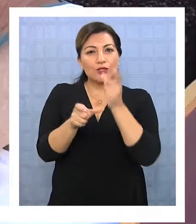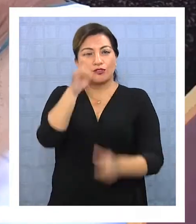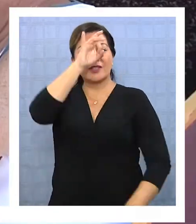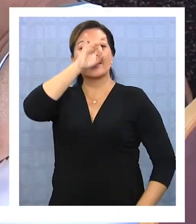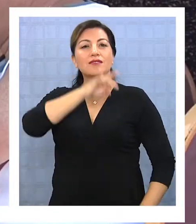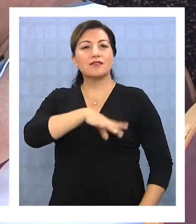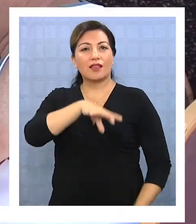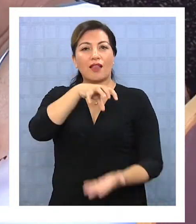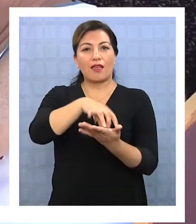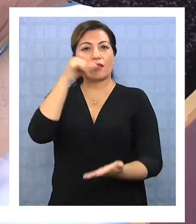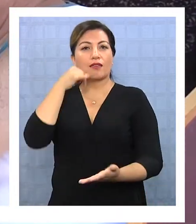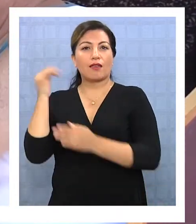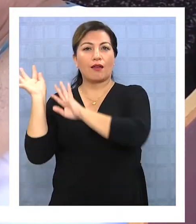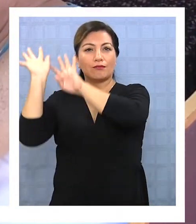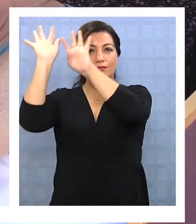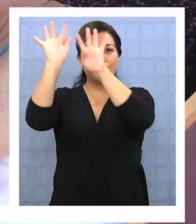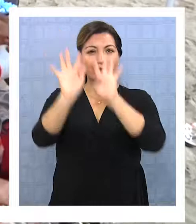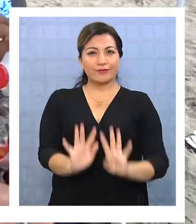a la ciudad.